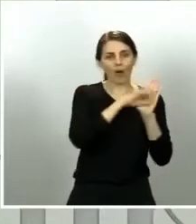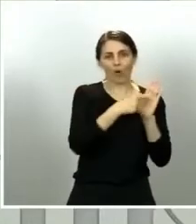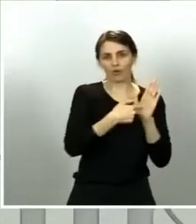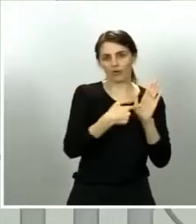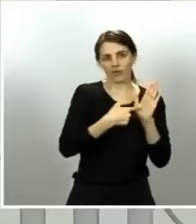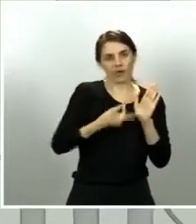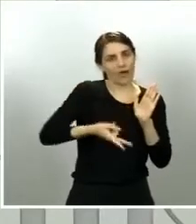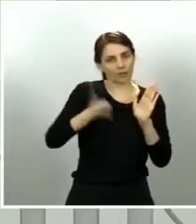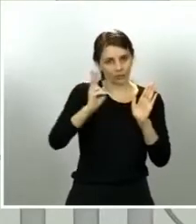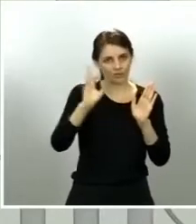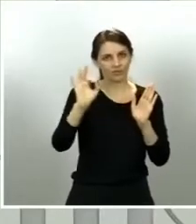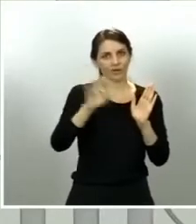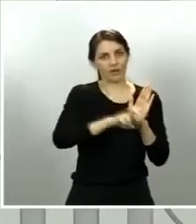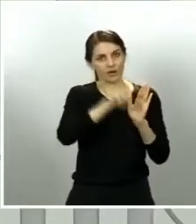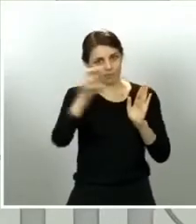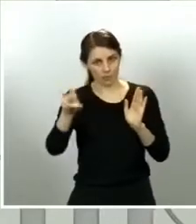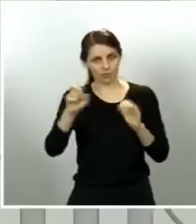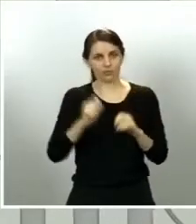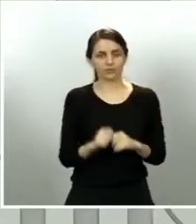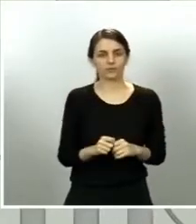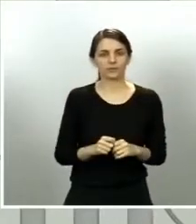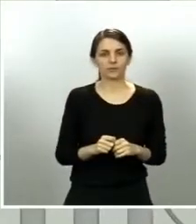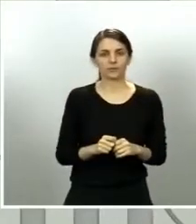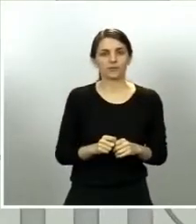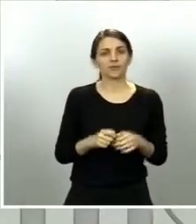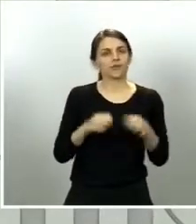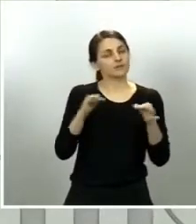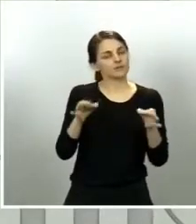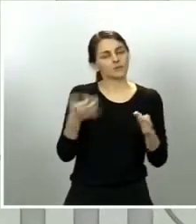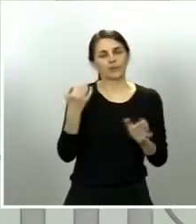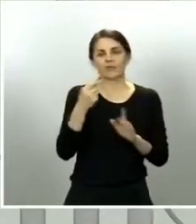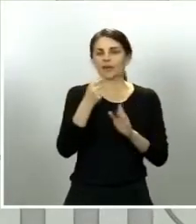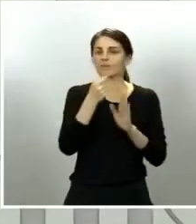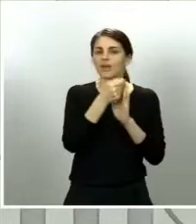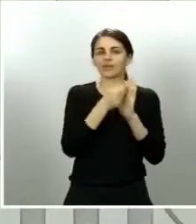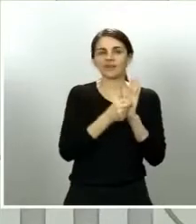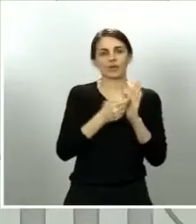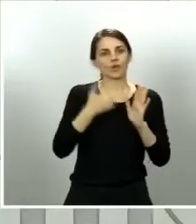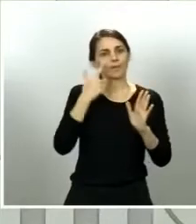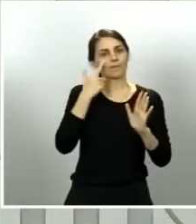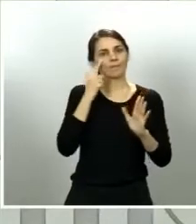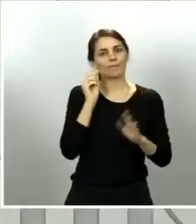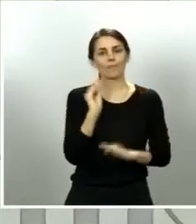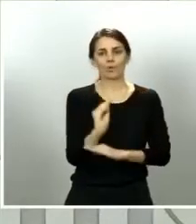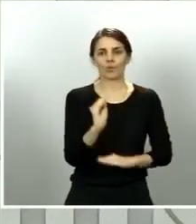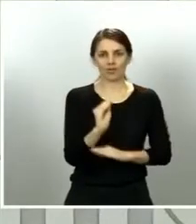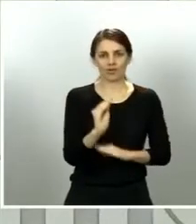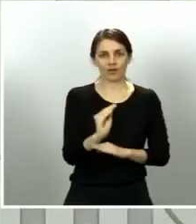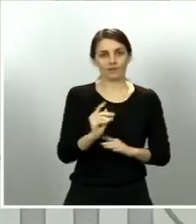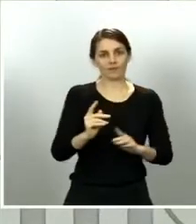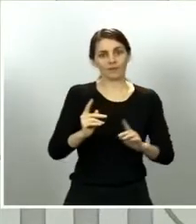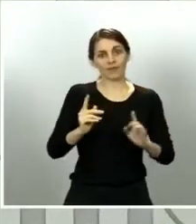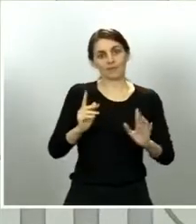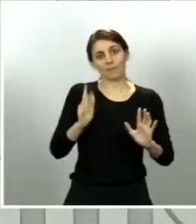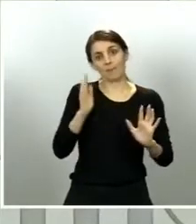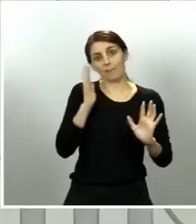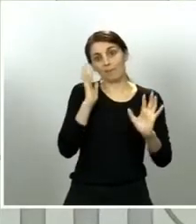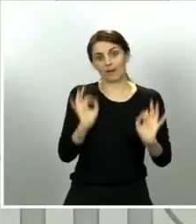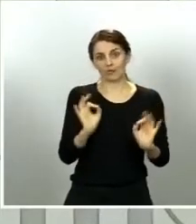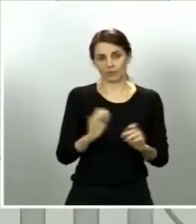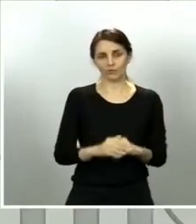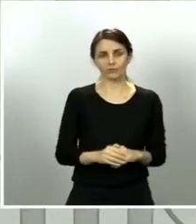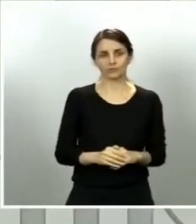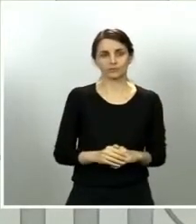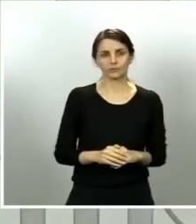con un criterio de prudencia y de precaución. El plan de transición que ayer dio a conocer el